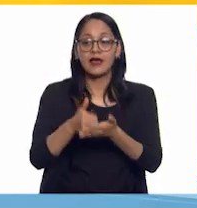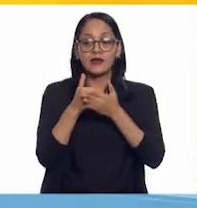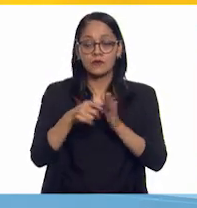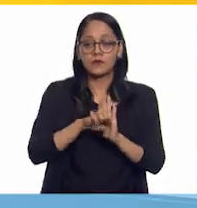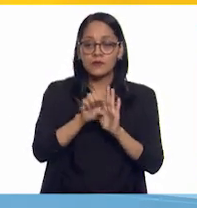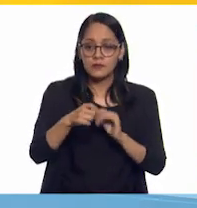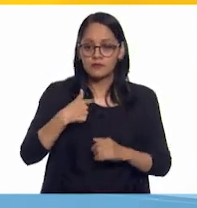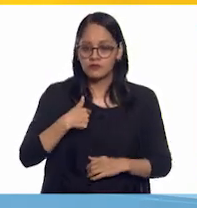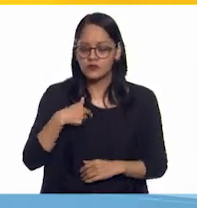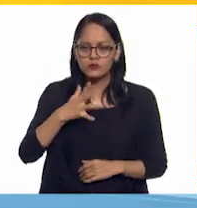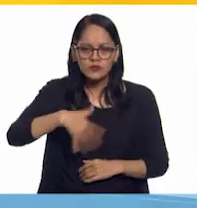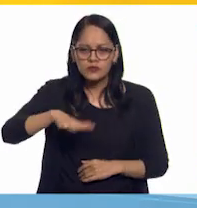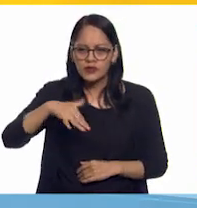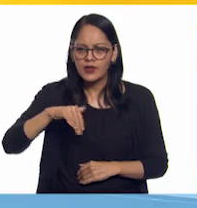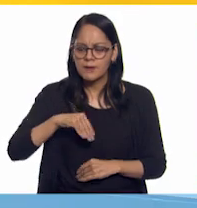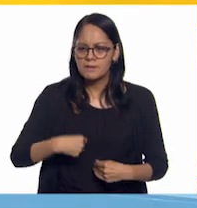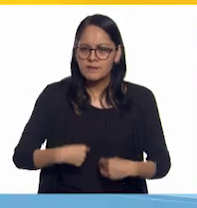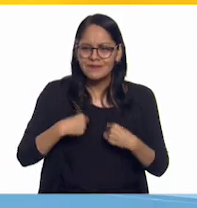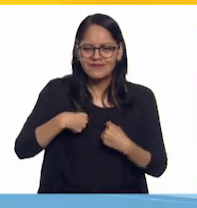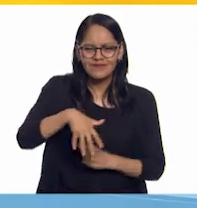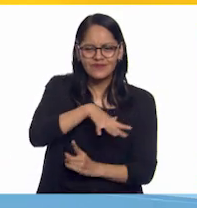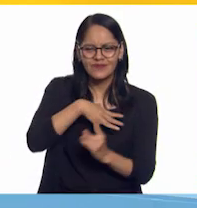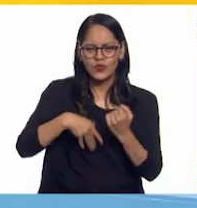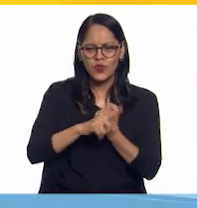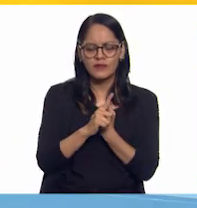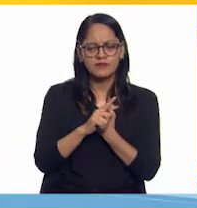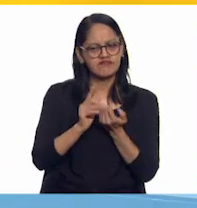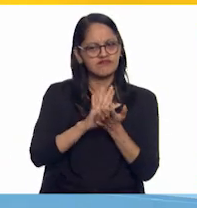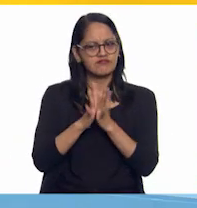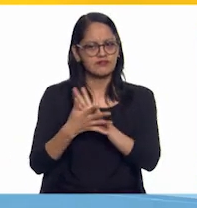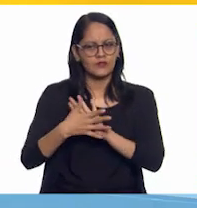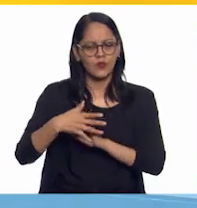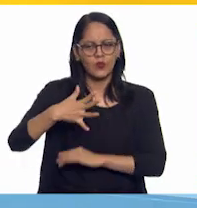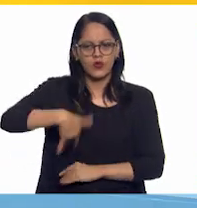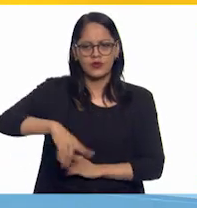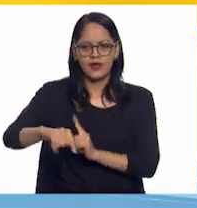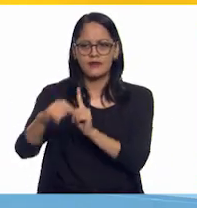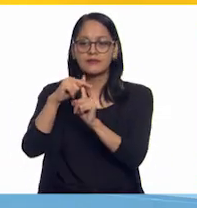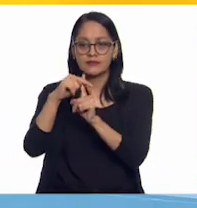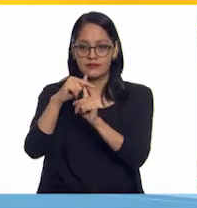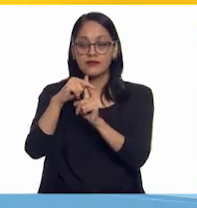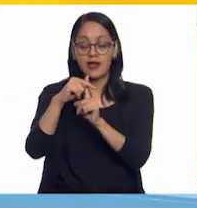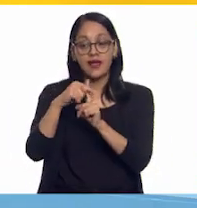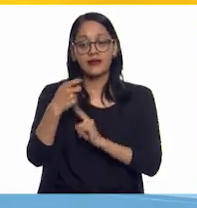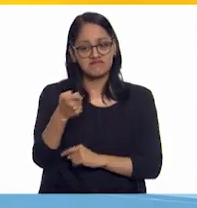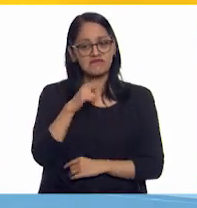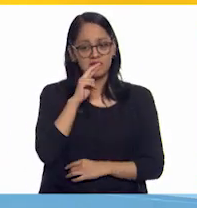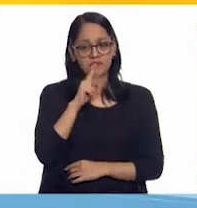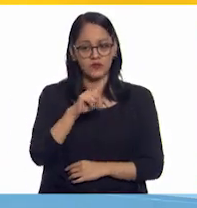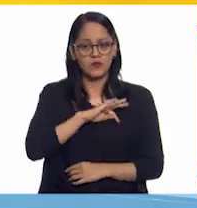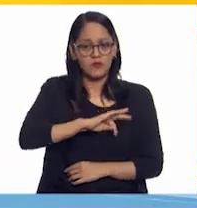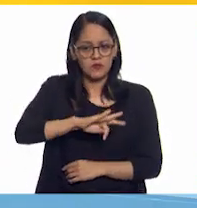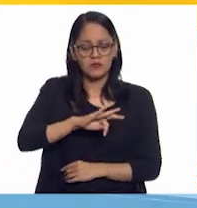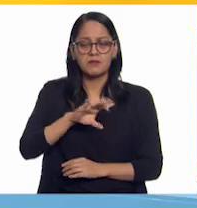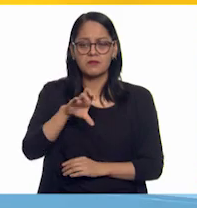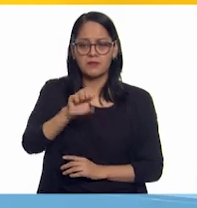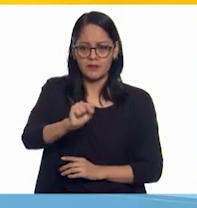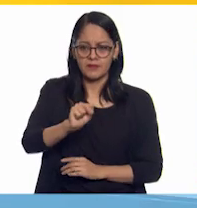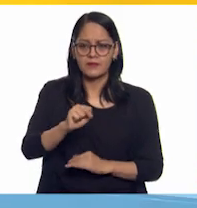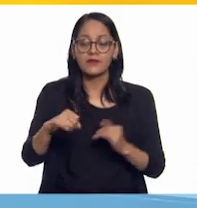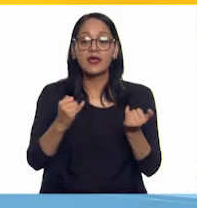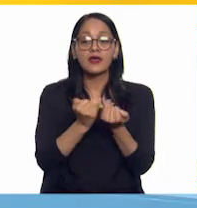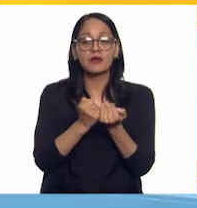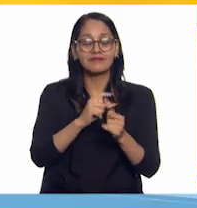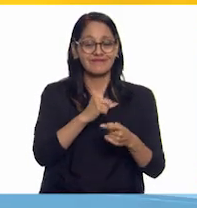encontrar algo positivo en sus circunstancias tienden a desarrollar mejor su cometido que quienes se enfocan solo